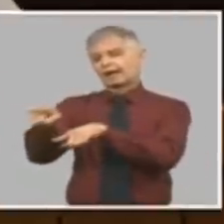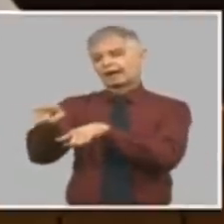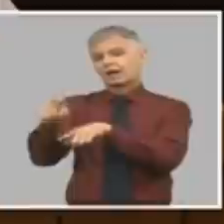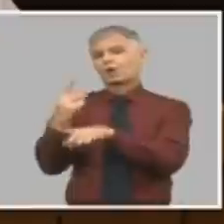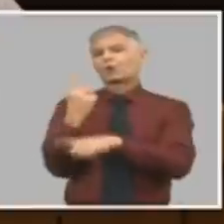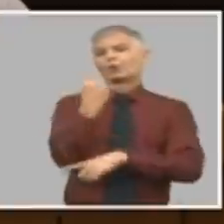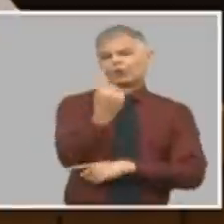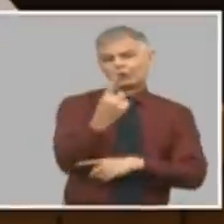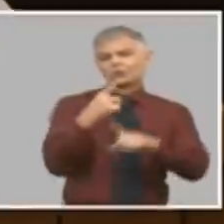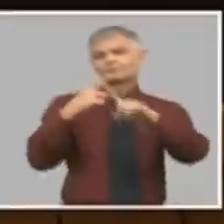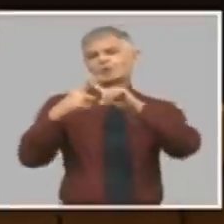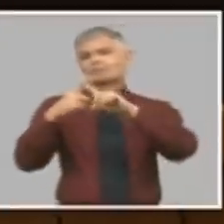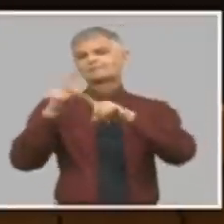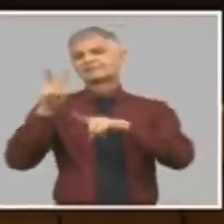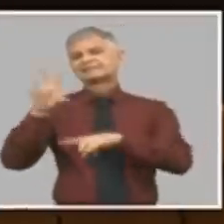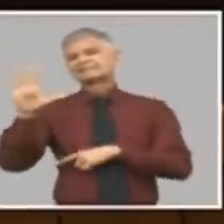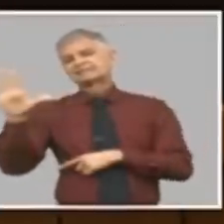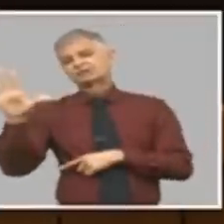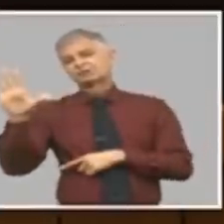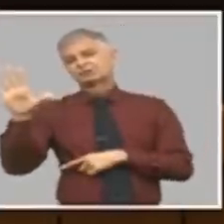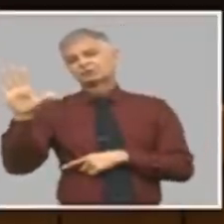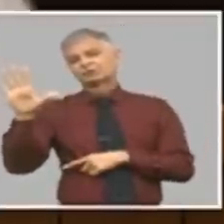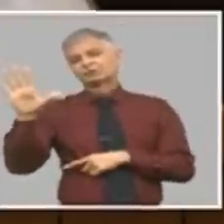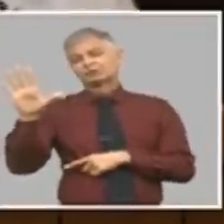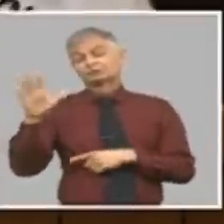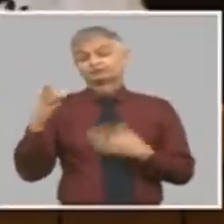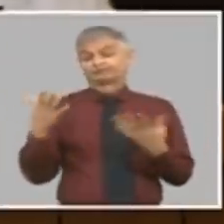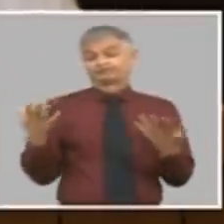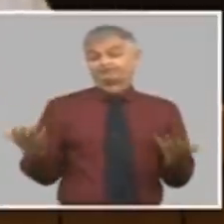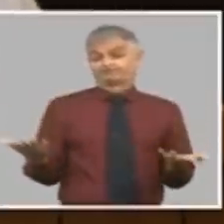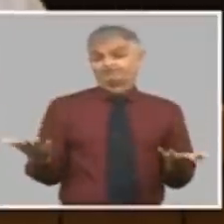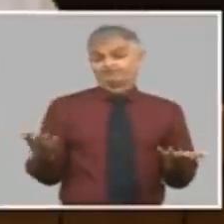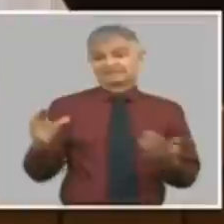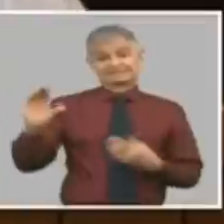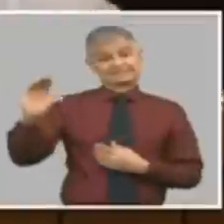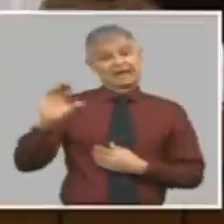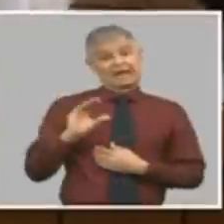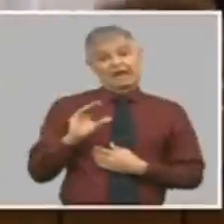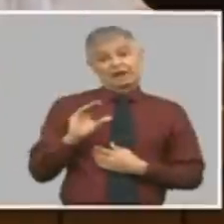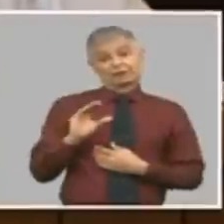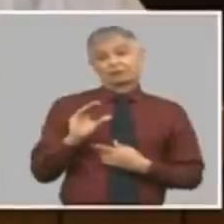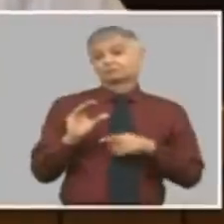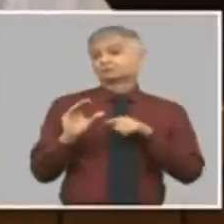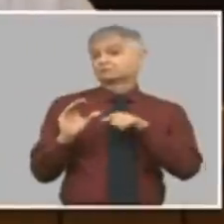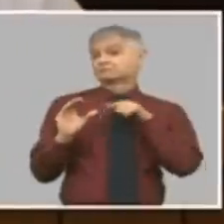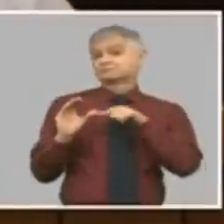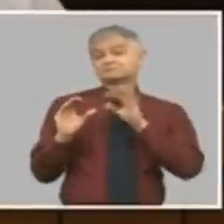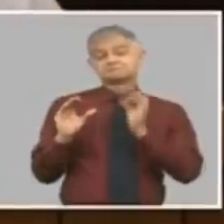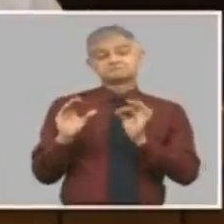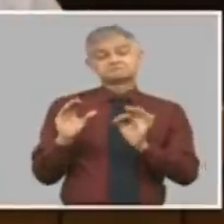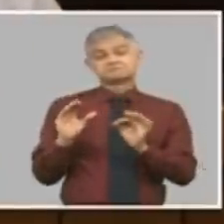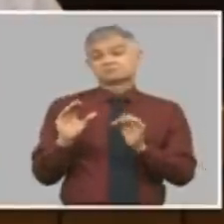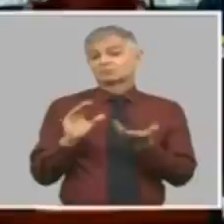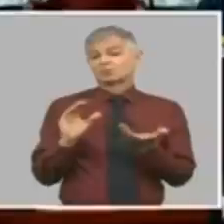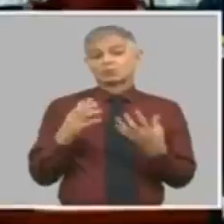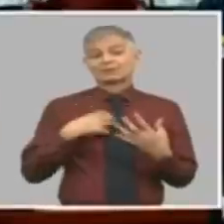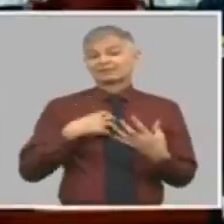uno por veinticinco ya devaluado y por eso es que el salario ha perdido capacidad de compra